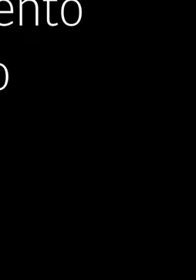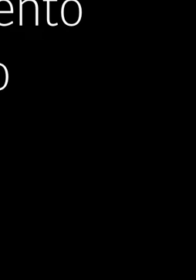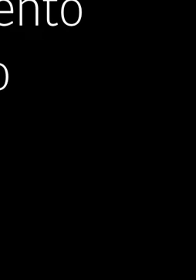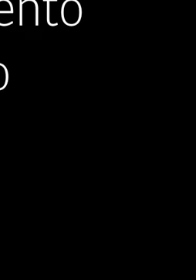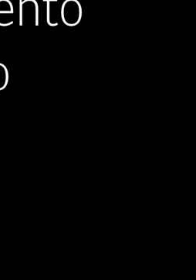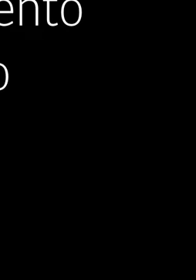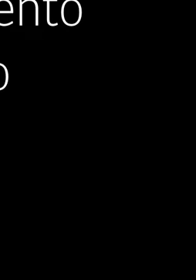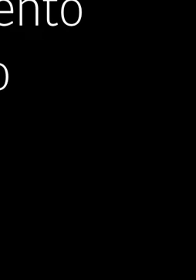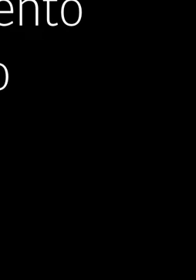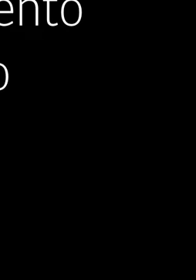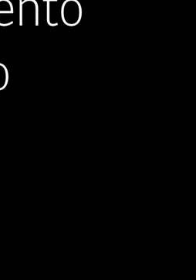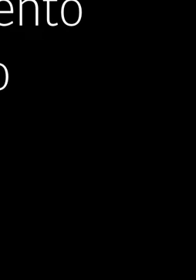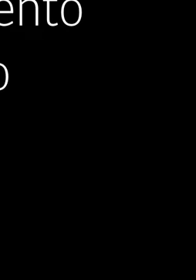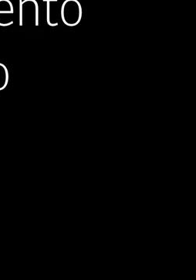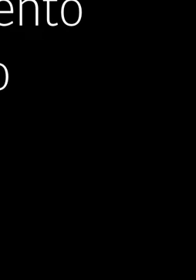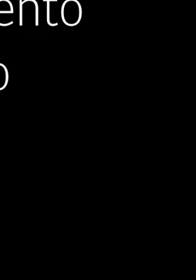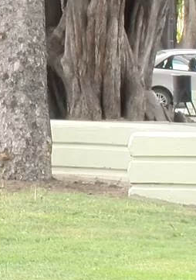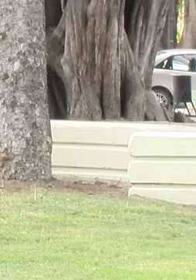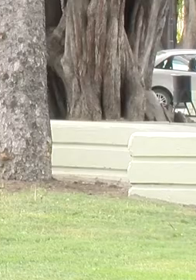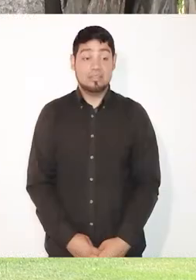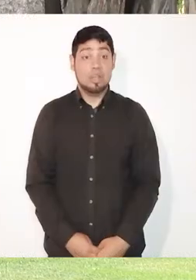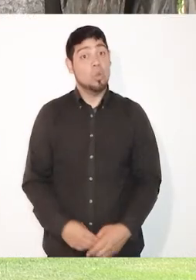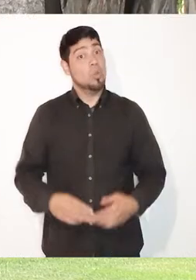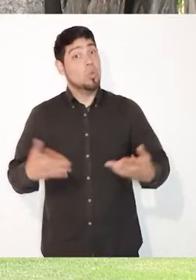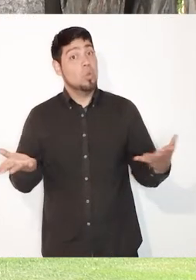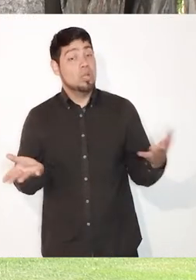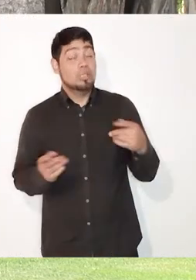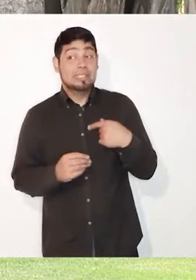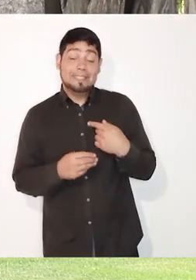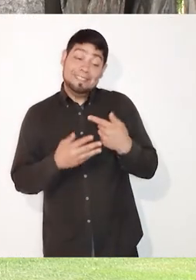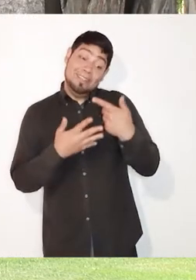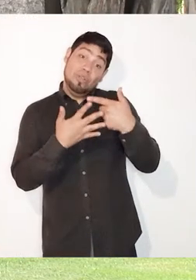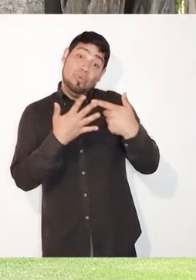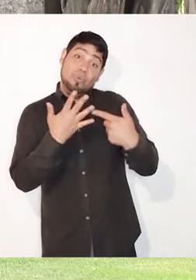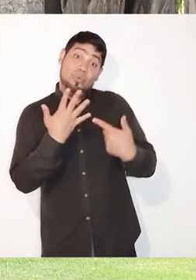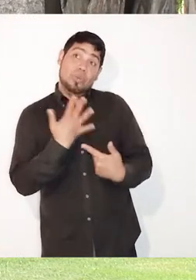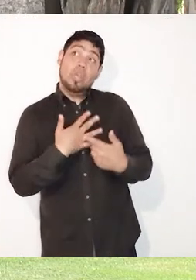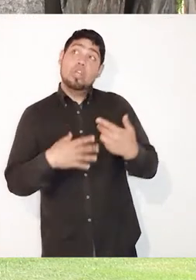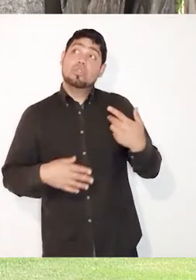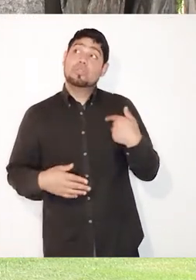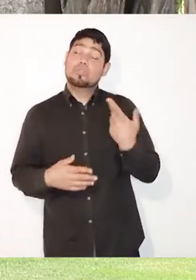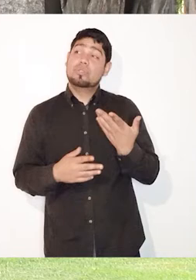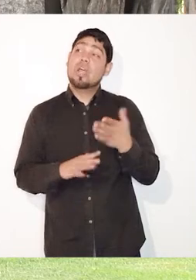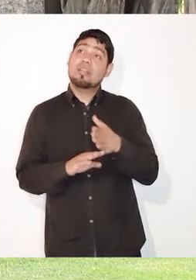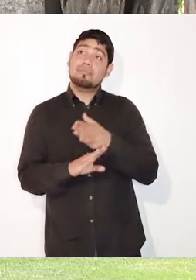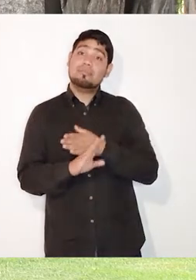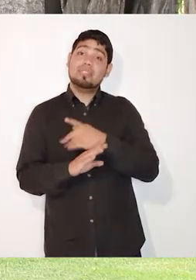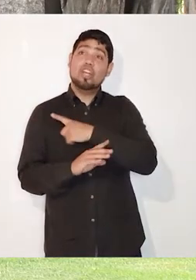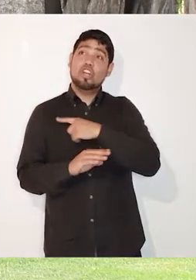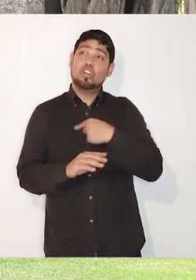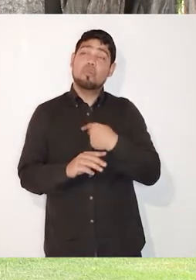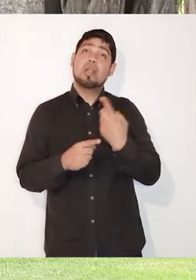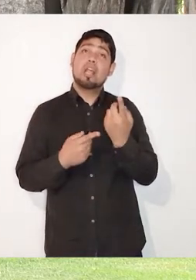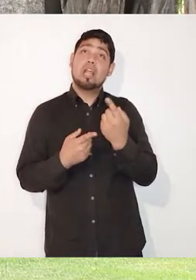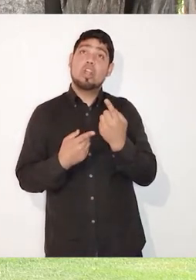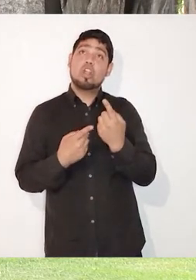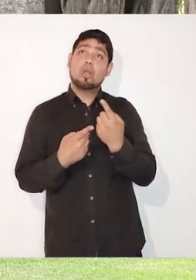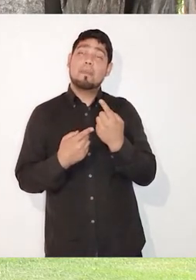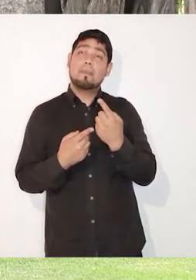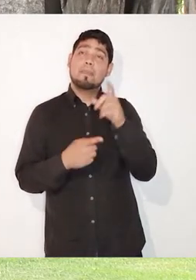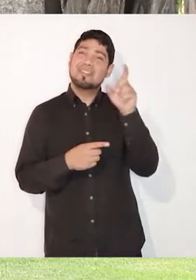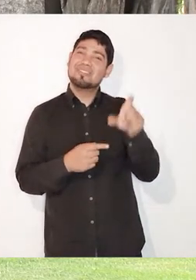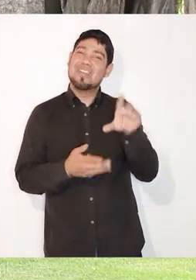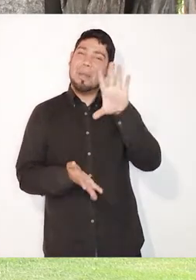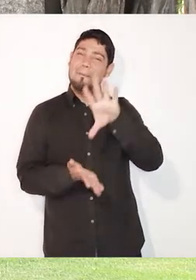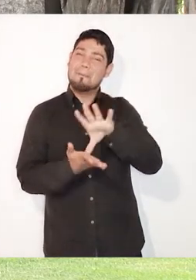género literario que desarrollas? Mira, son muchos y muchas. Nombré en antes a los poetas simbolistas franceses